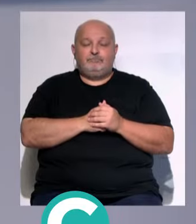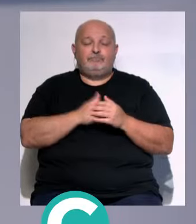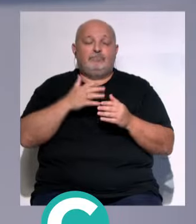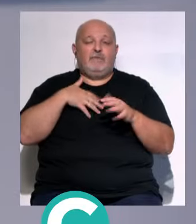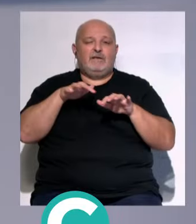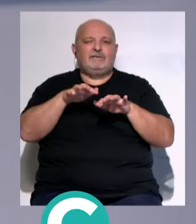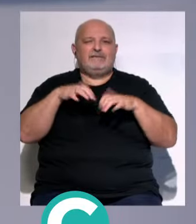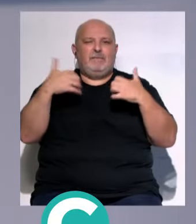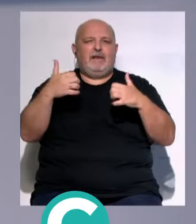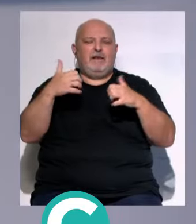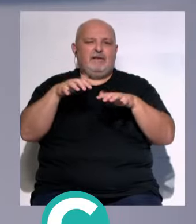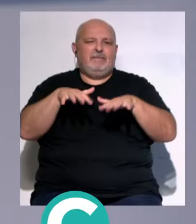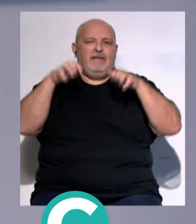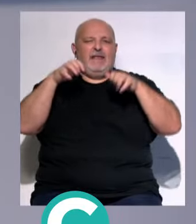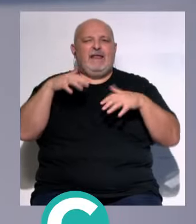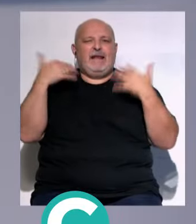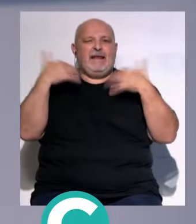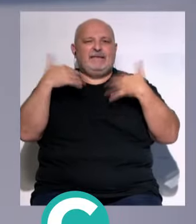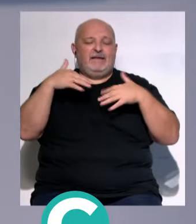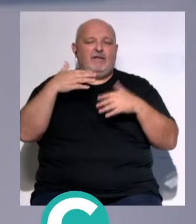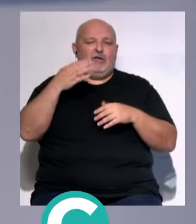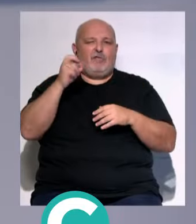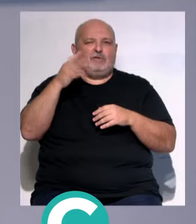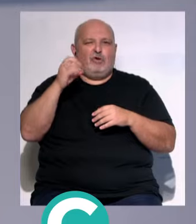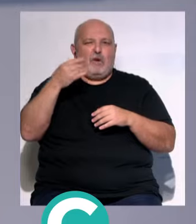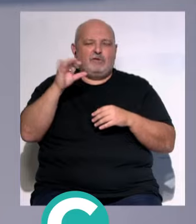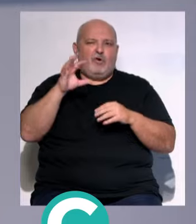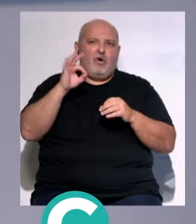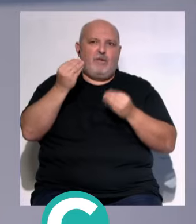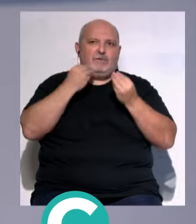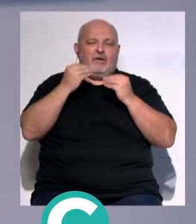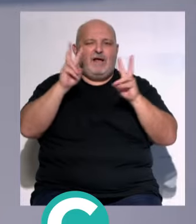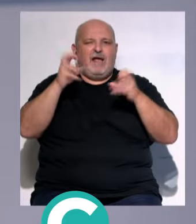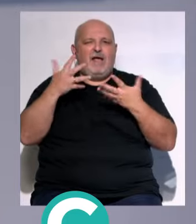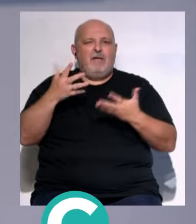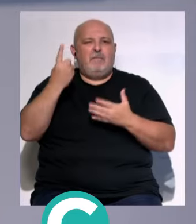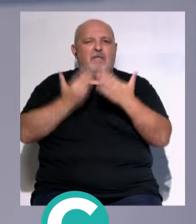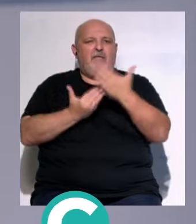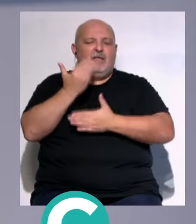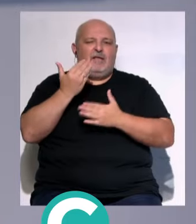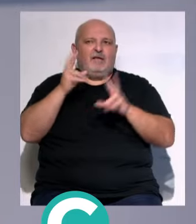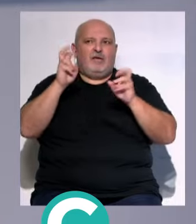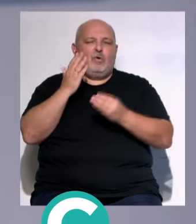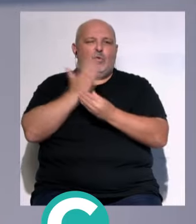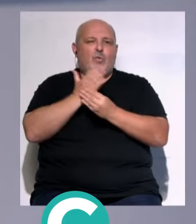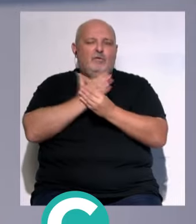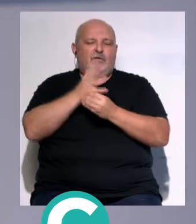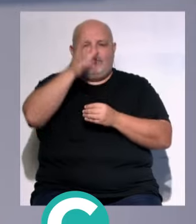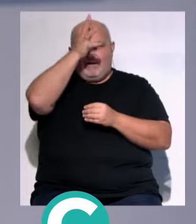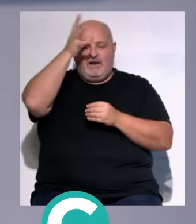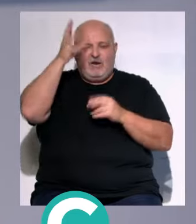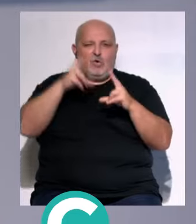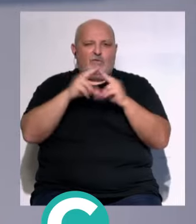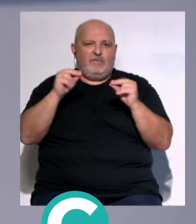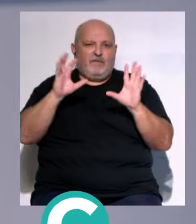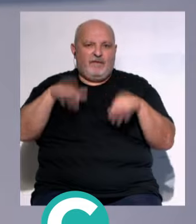Seminarios sobre la risa... ...Roberto Bolaños... ...o la alimentación actual... ...centra en el primer día... ...de la nueva edición... ...de los cursos de verano...